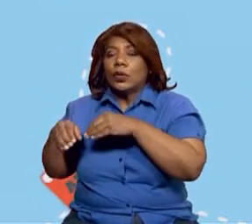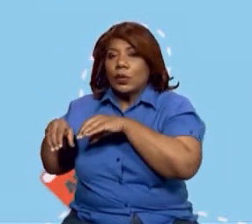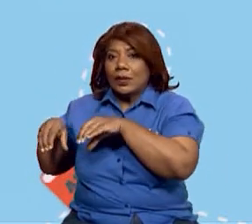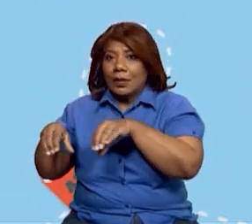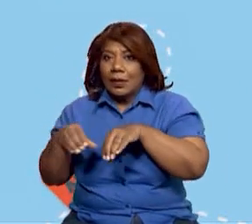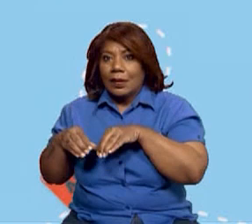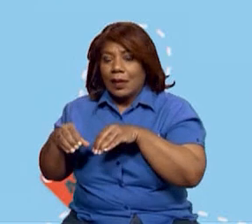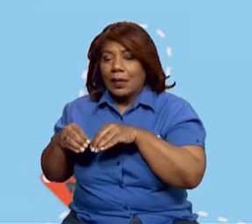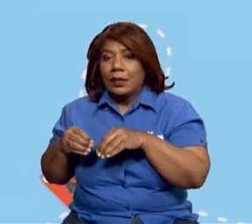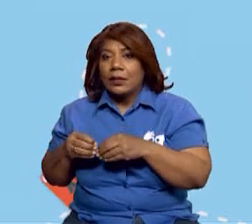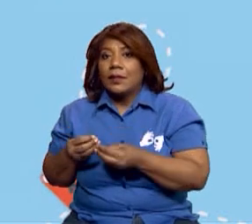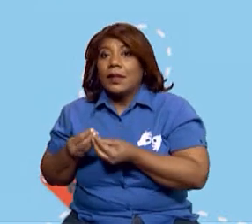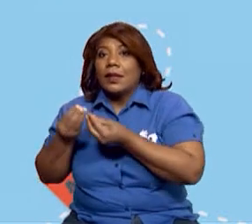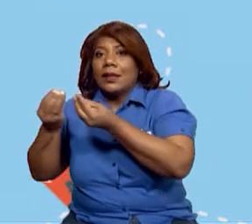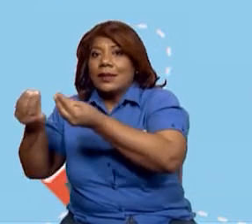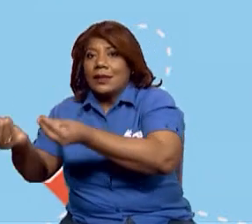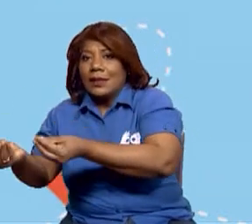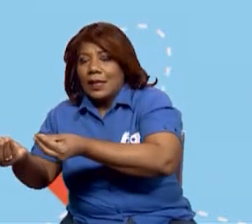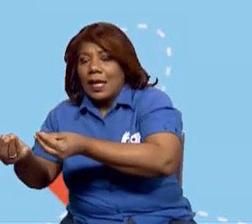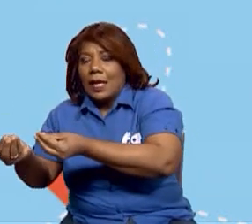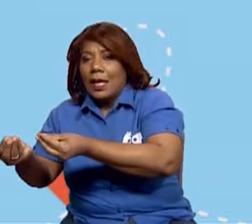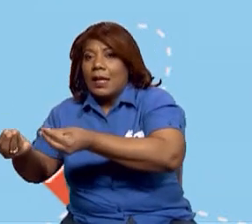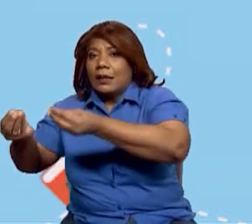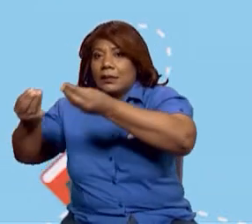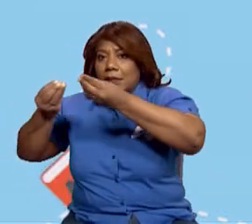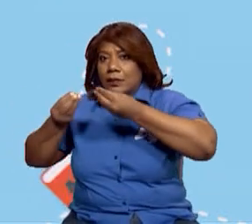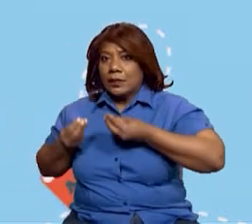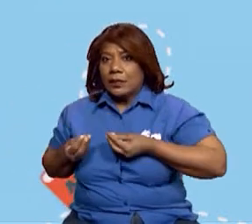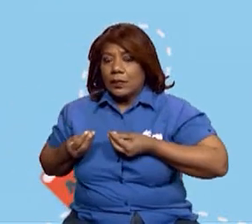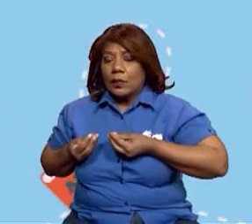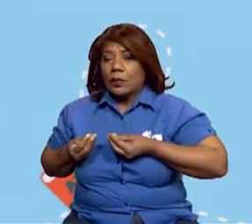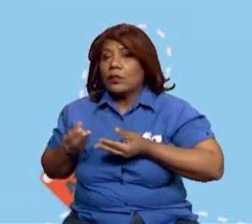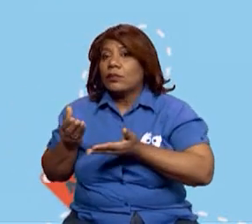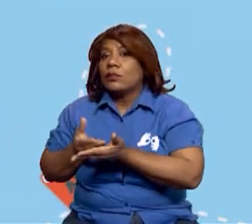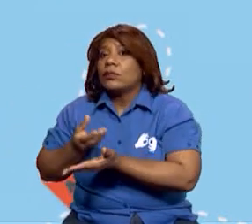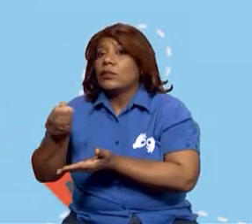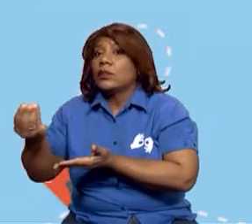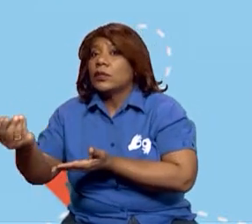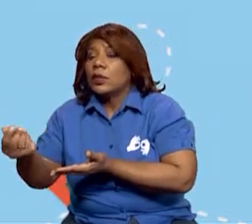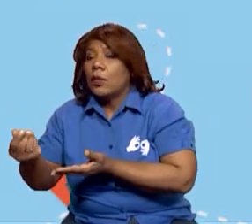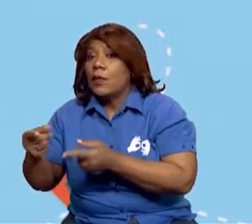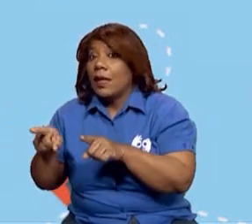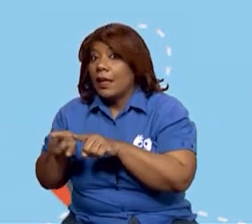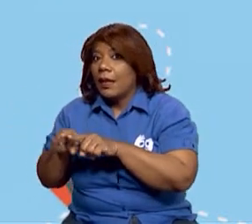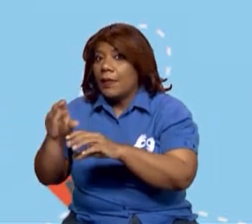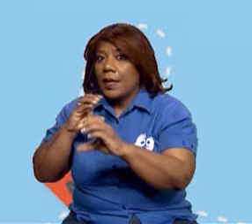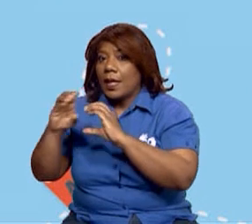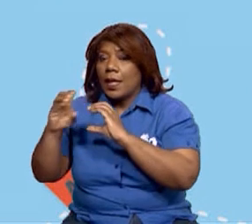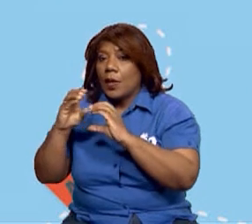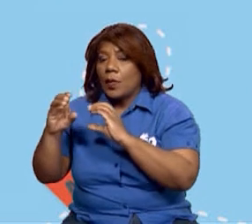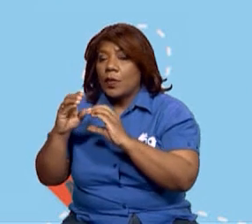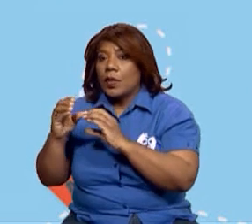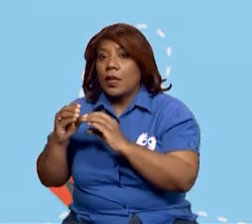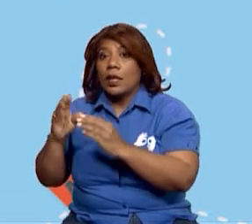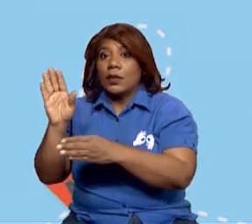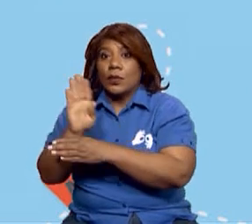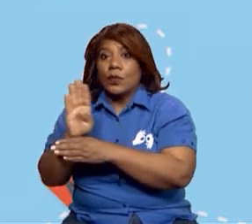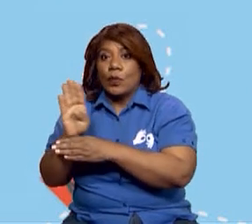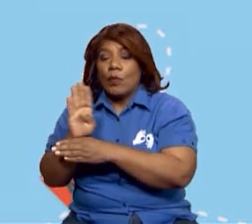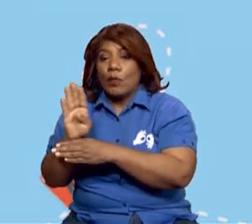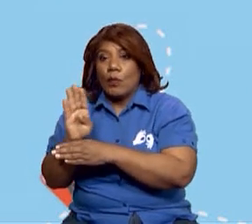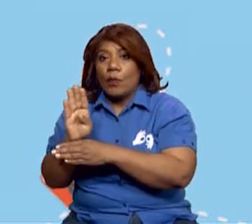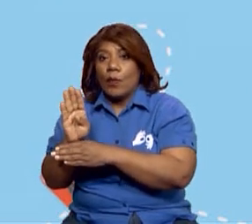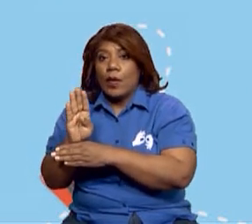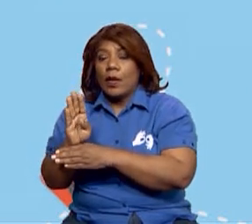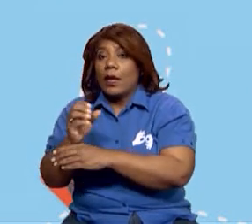de distribución y consumo de bienes. Allí tenemos entonces la comunicación, las actividades financieras, como banca, la